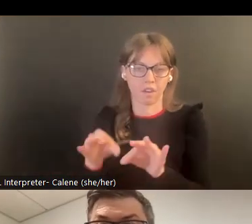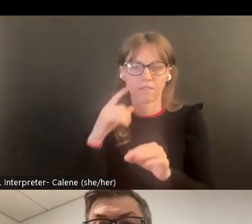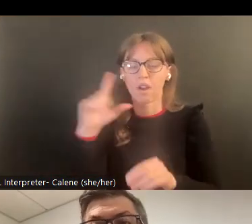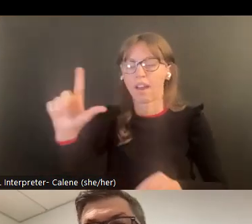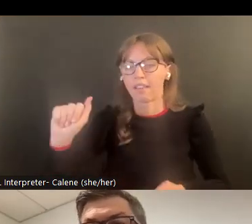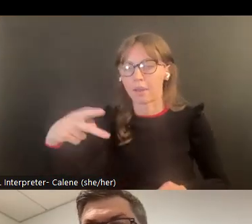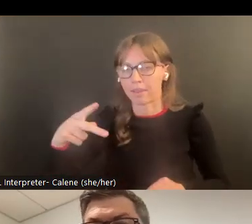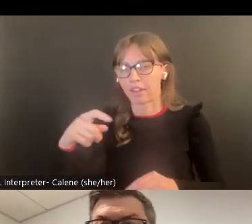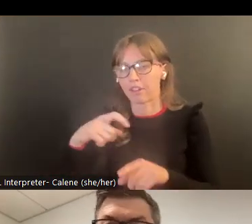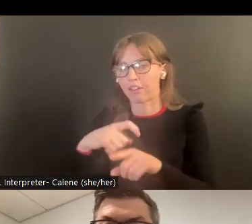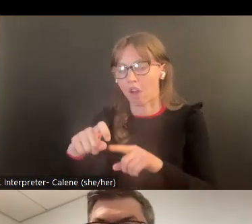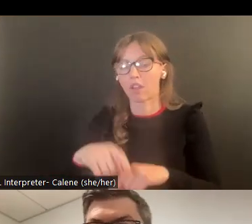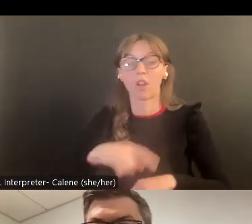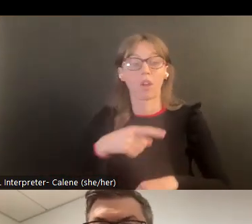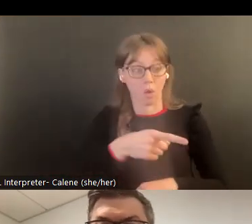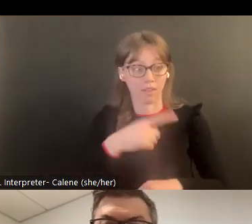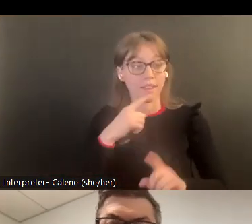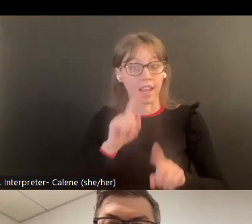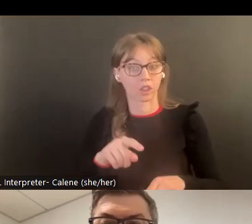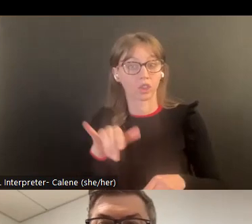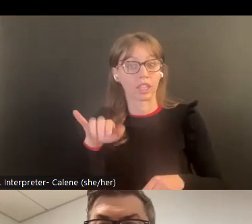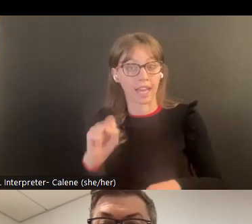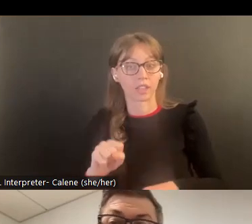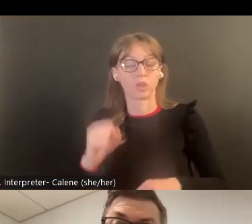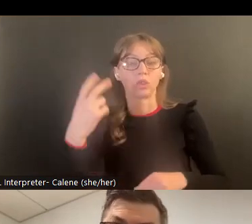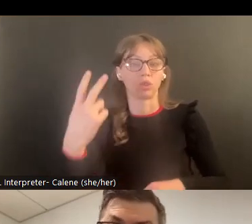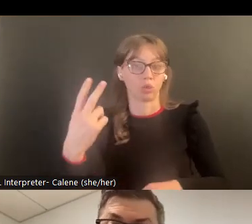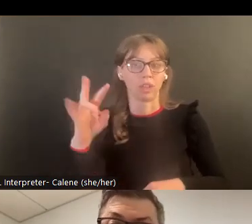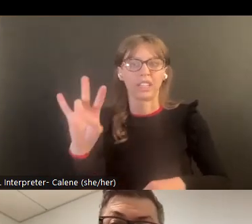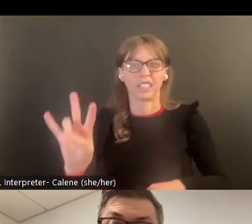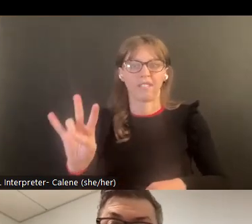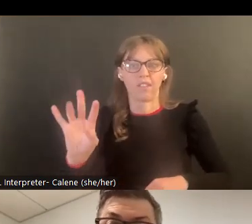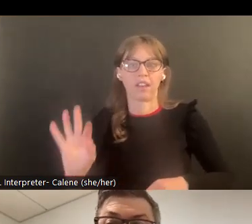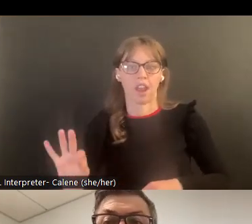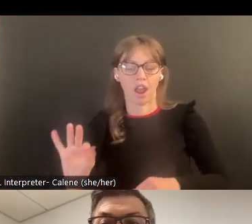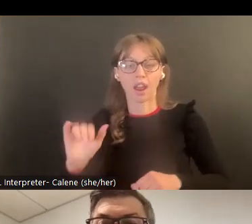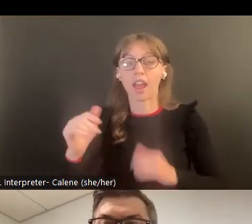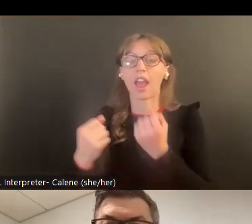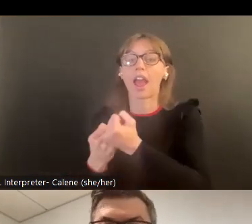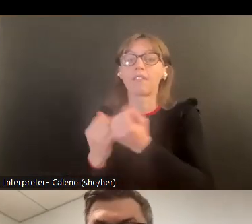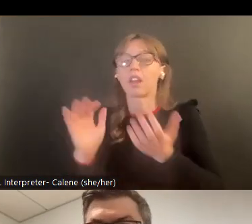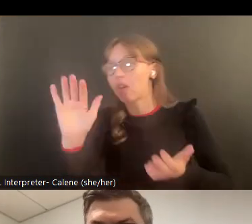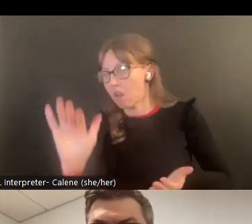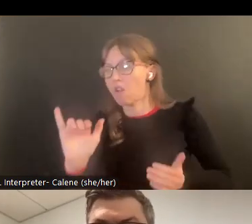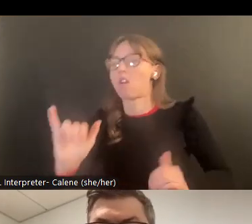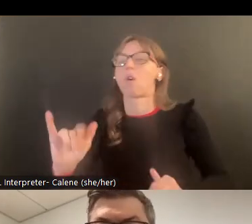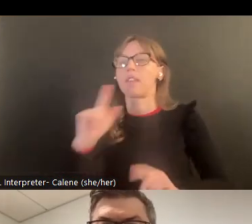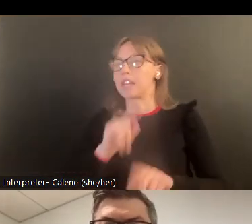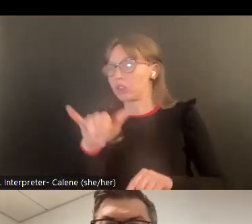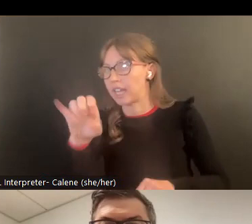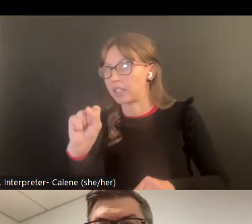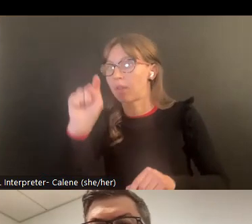el defensor que puede contratar un sí a 12